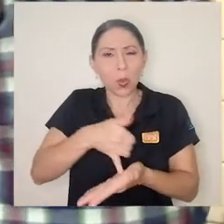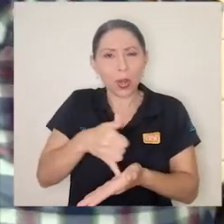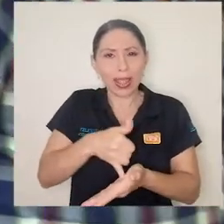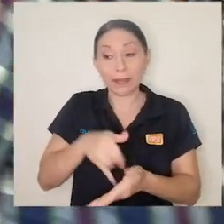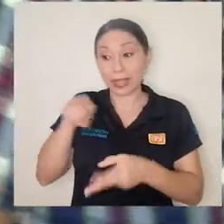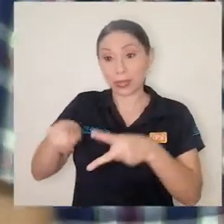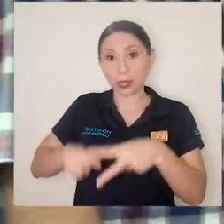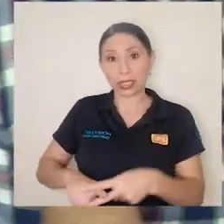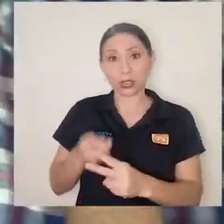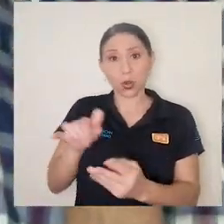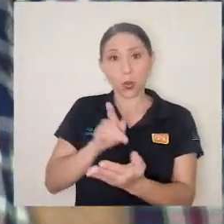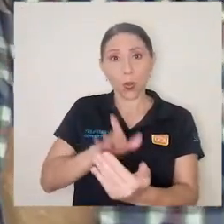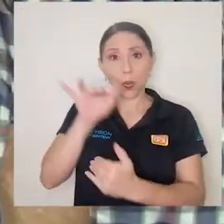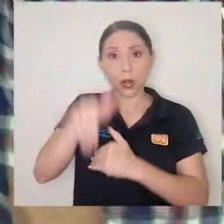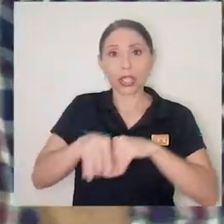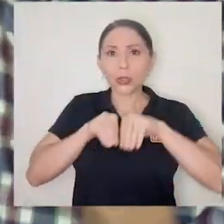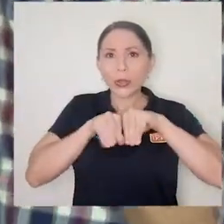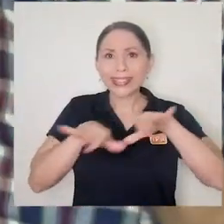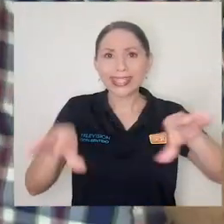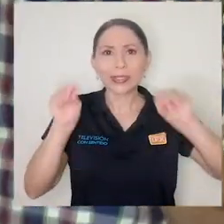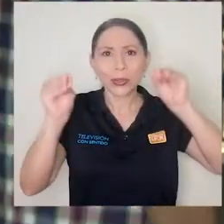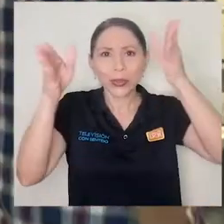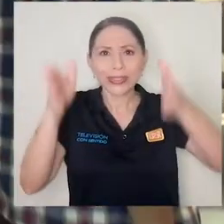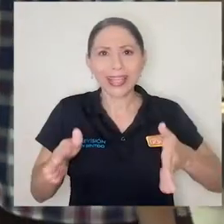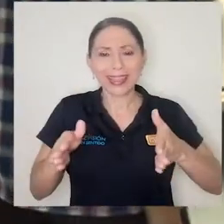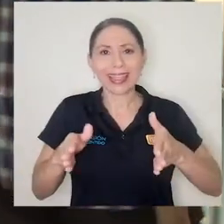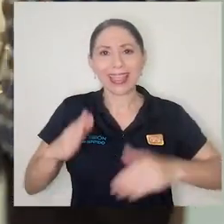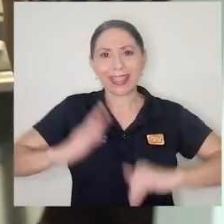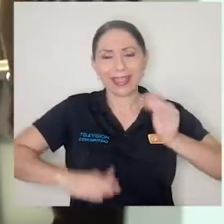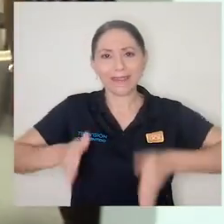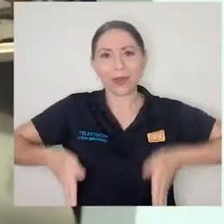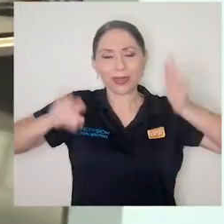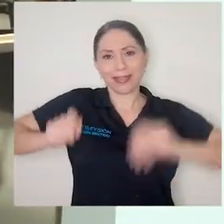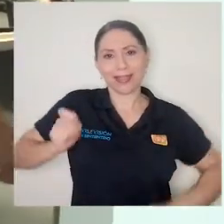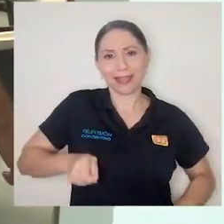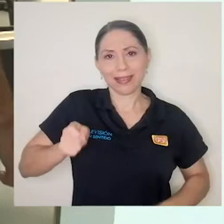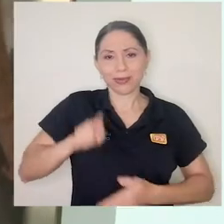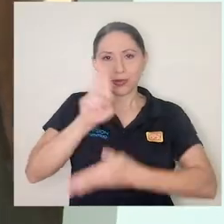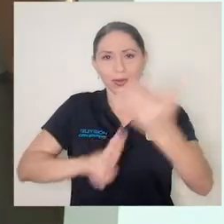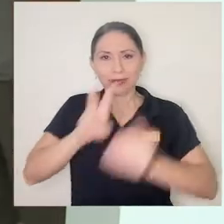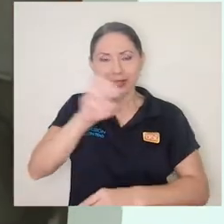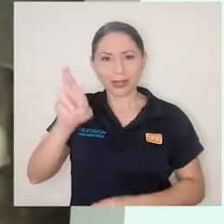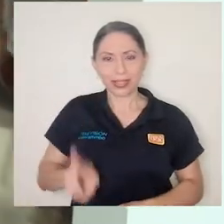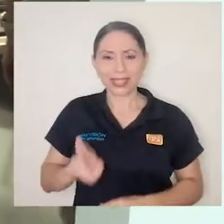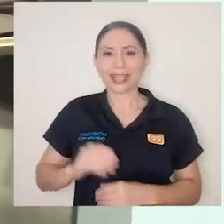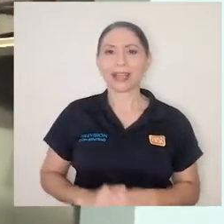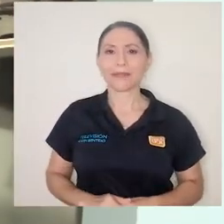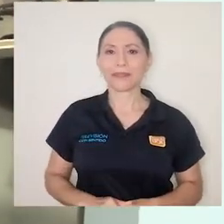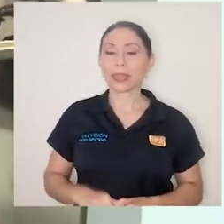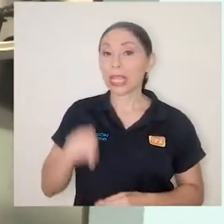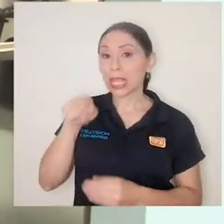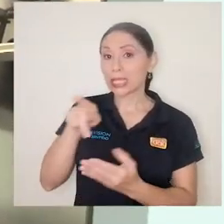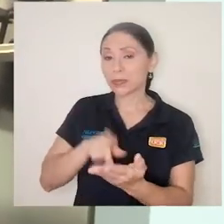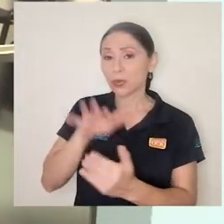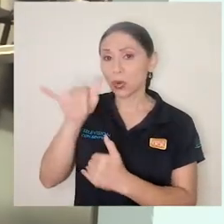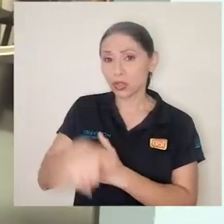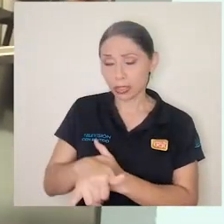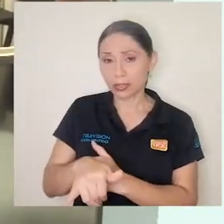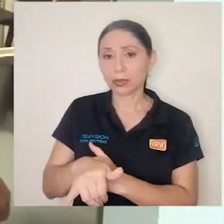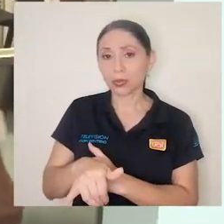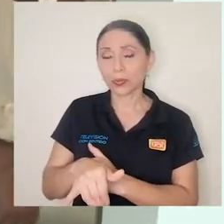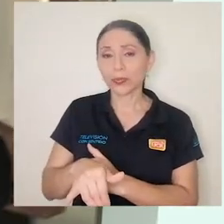Nació como un proyecto de extensión docente de la Facultad de Derecho de la Universidad de Costa Rica. Es un proyecto